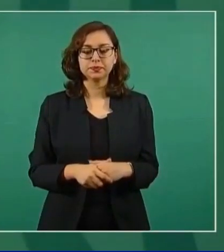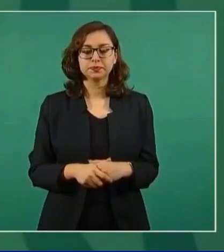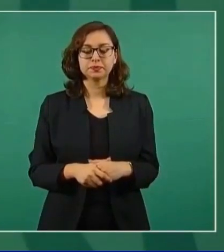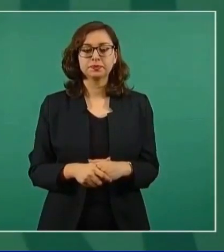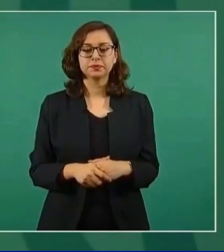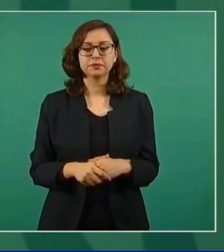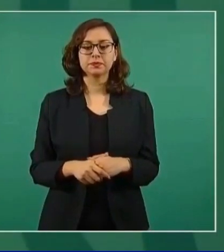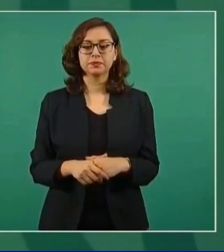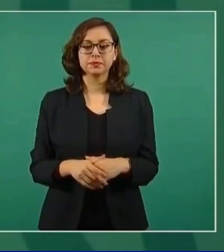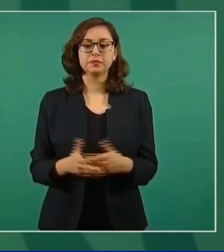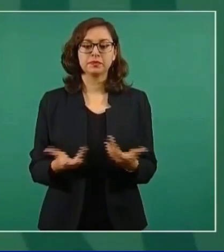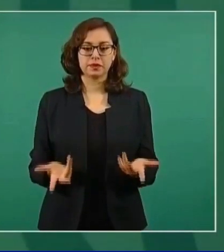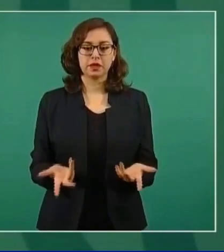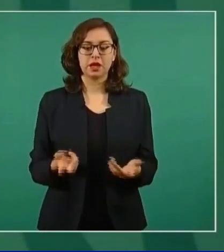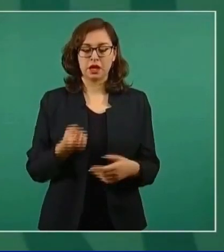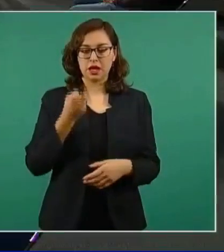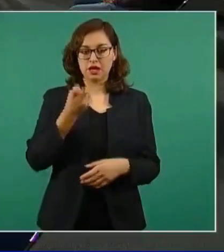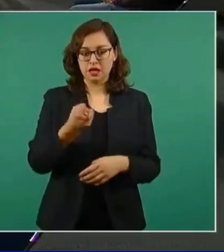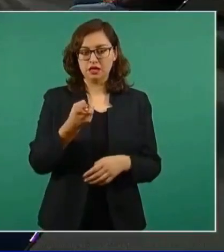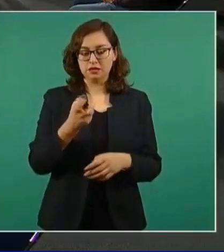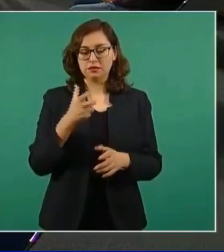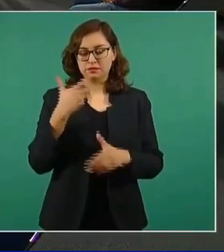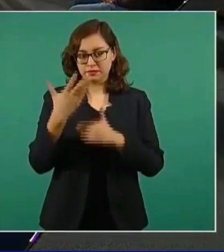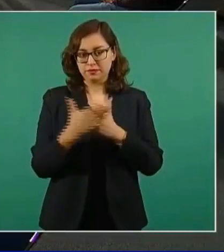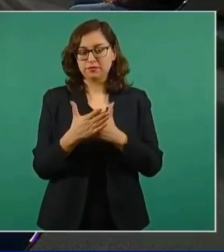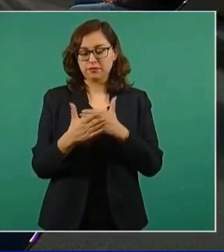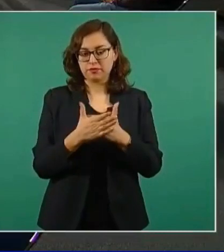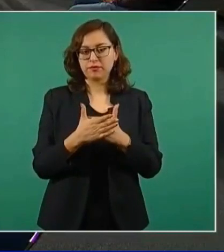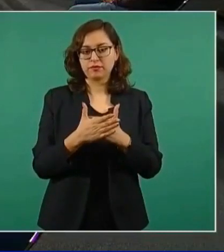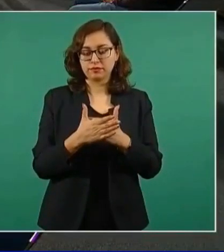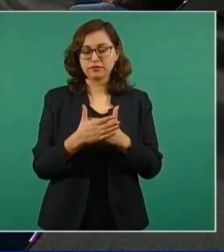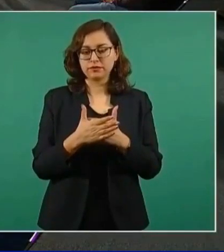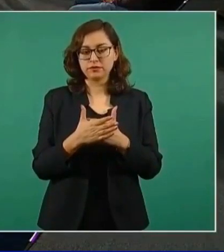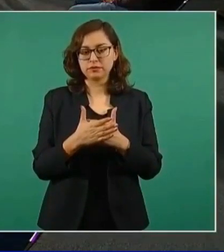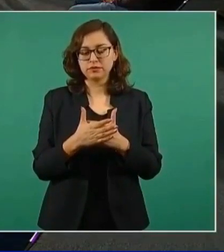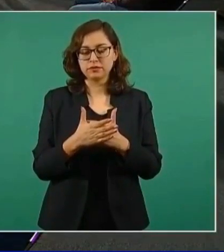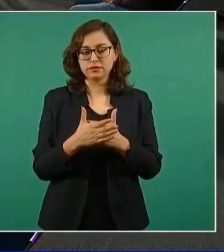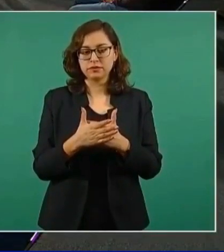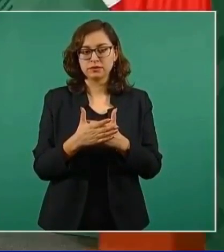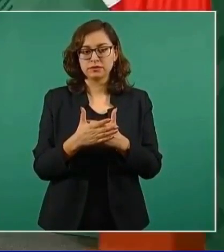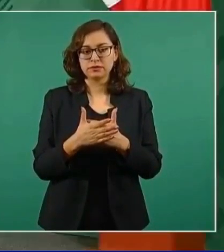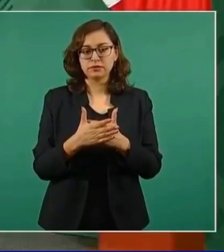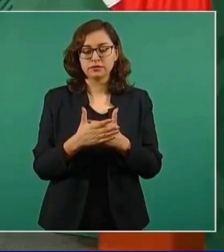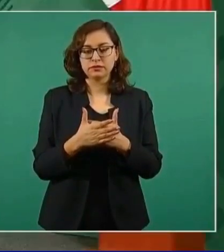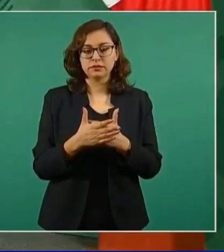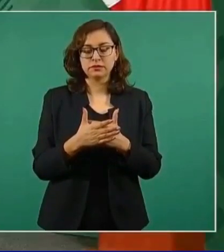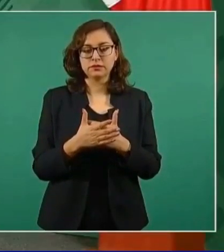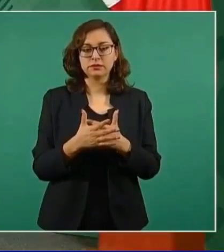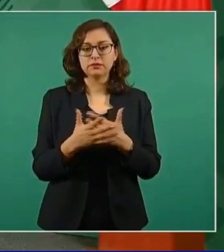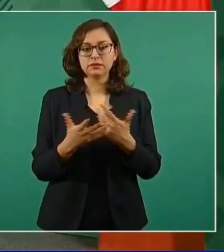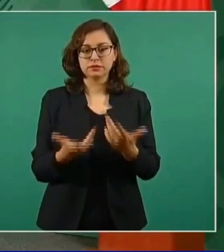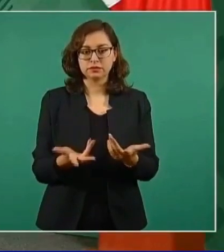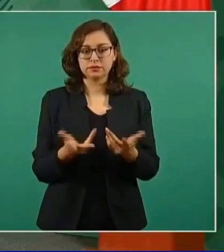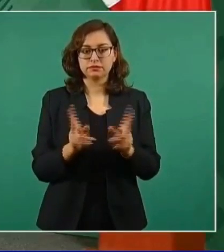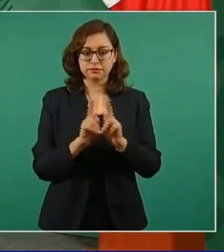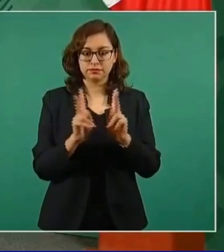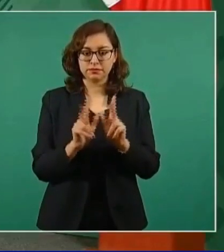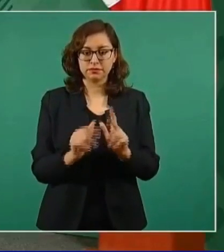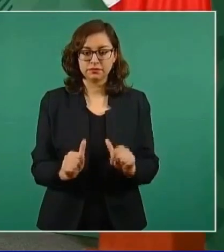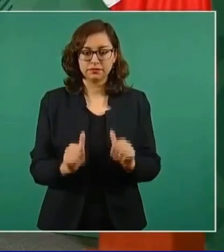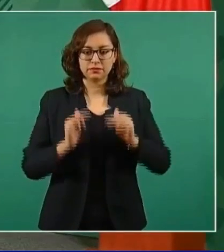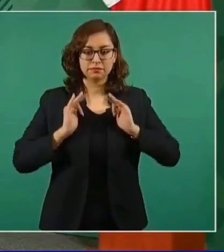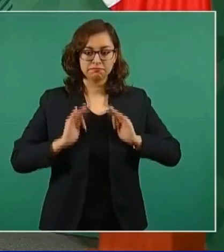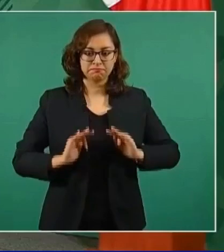vamos a actuar para que se garantice la paz y la